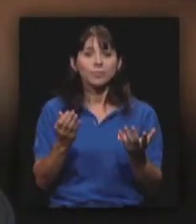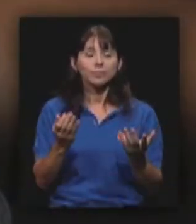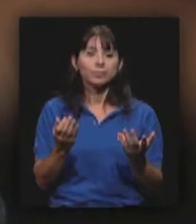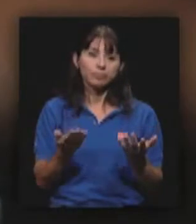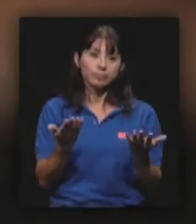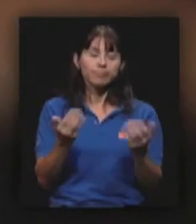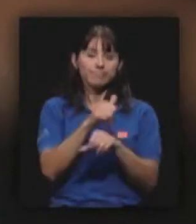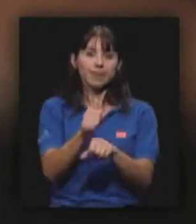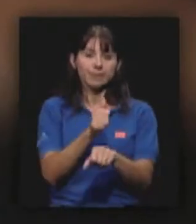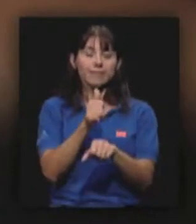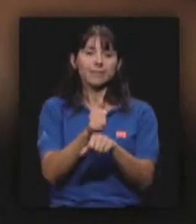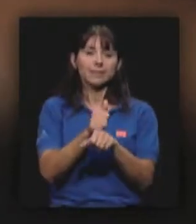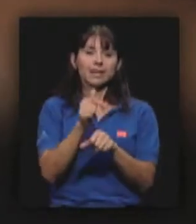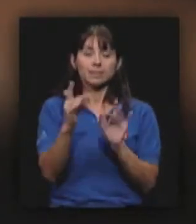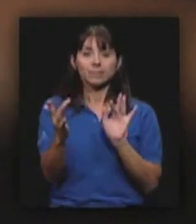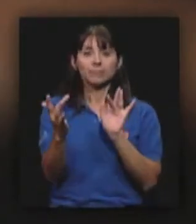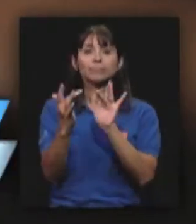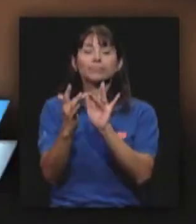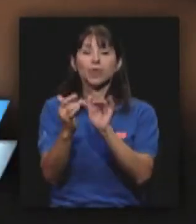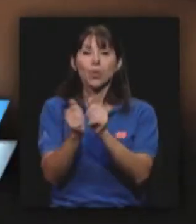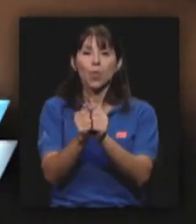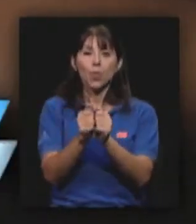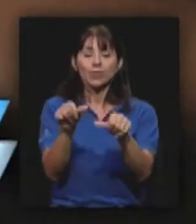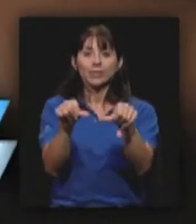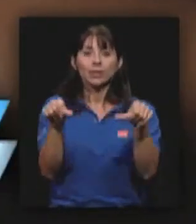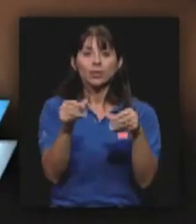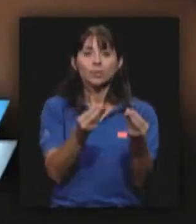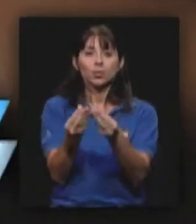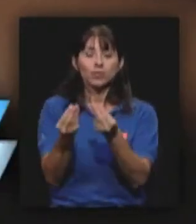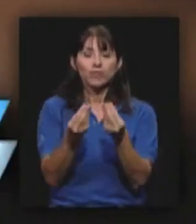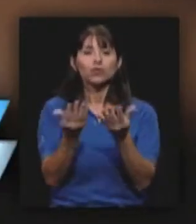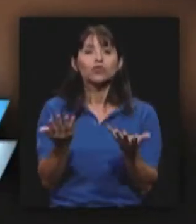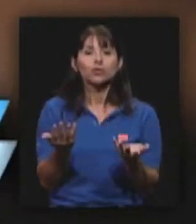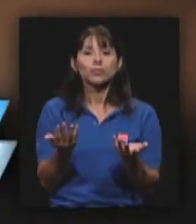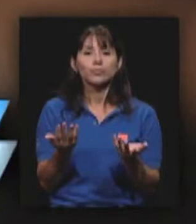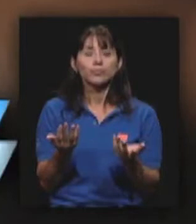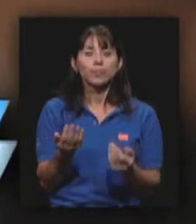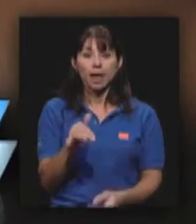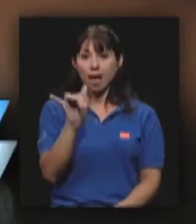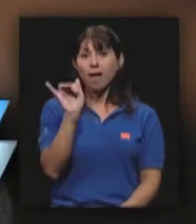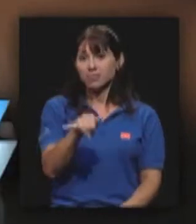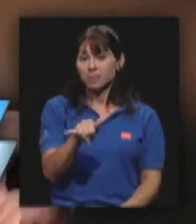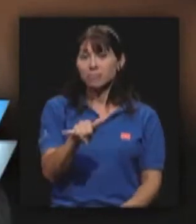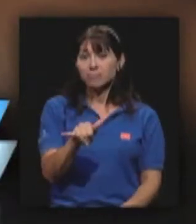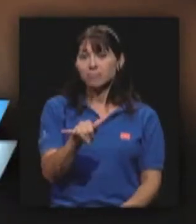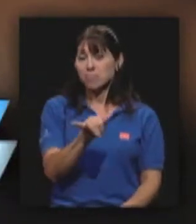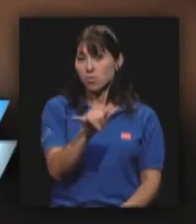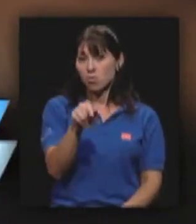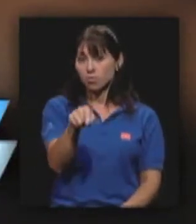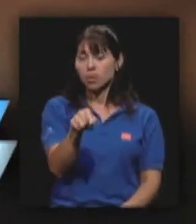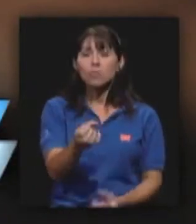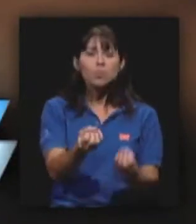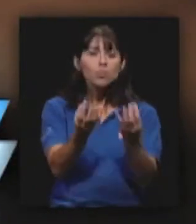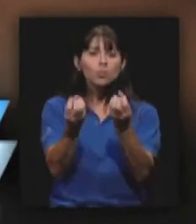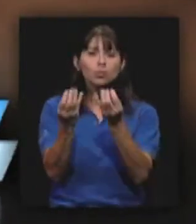establecer esta conexión con los sectores productivos. Así hay muchas otras